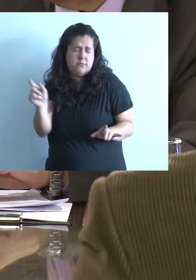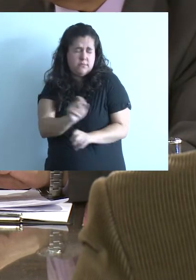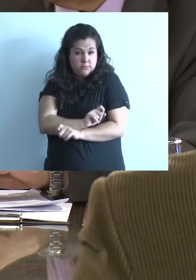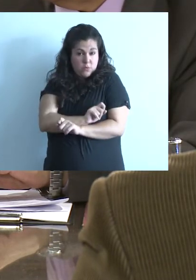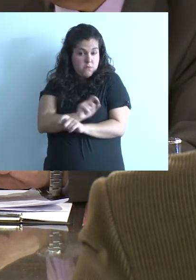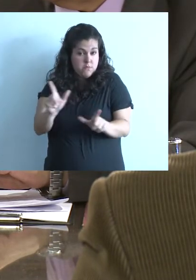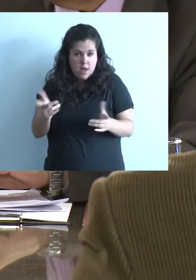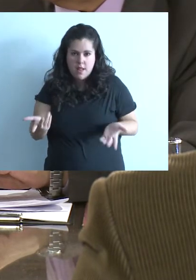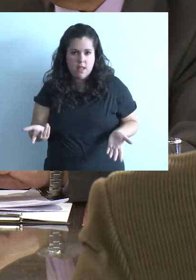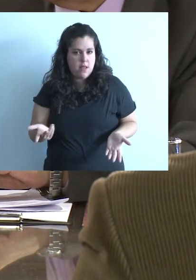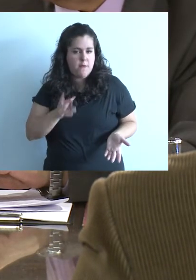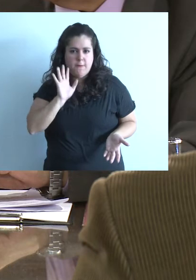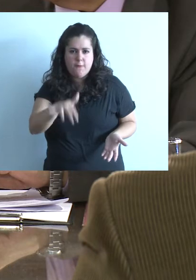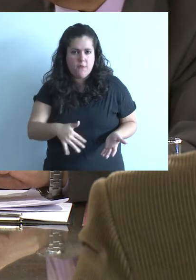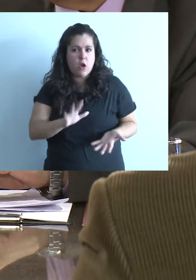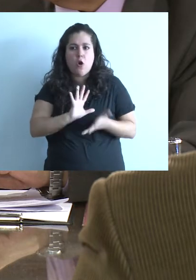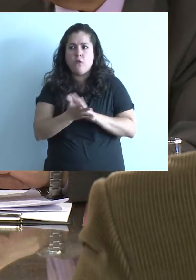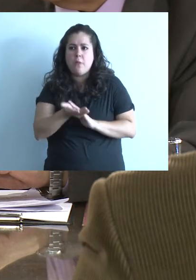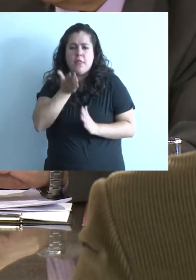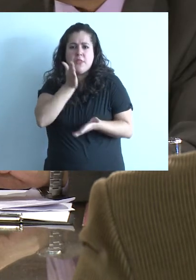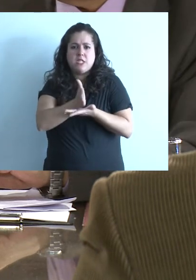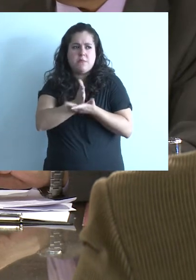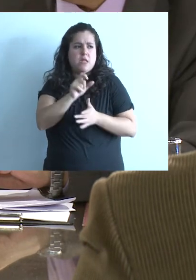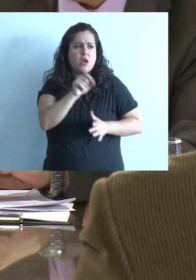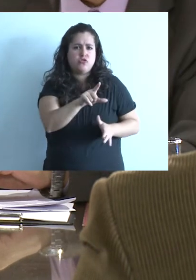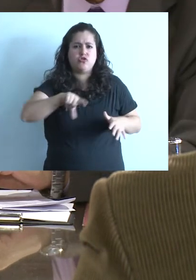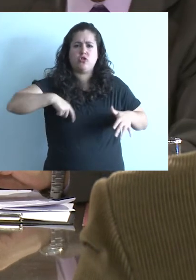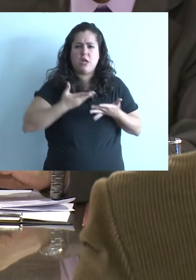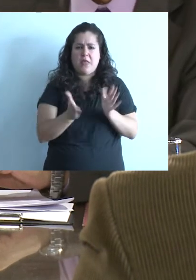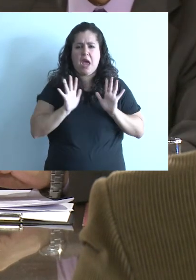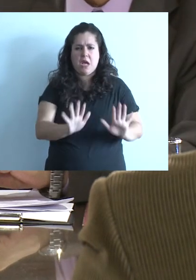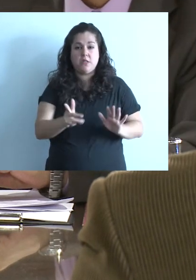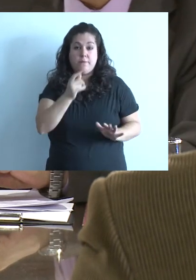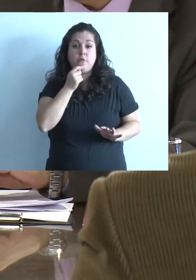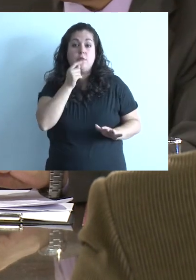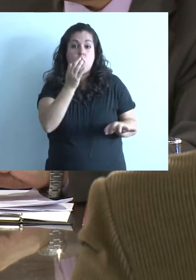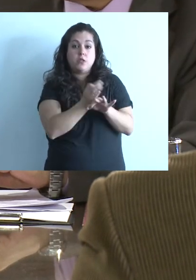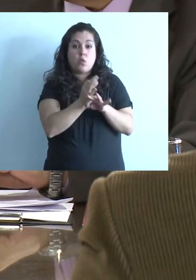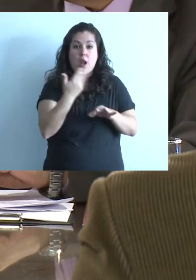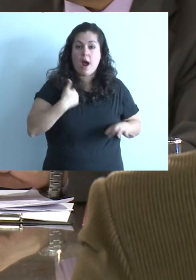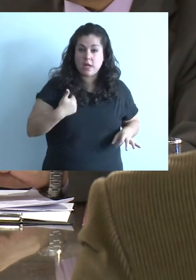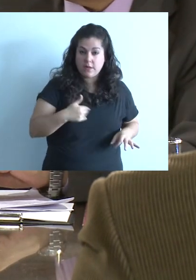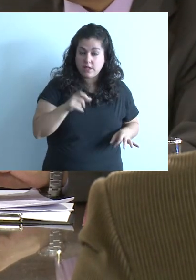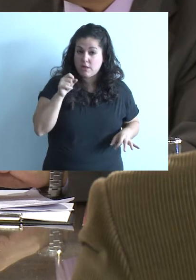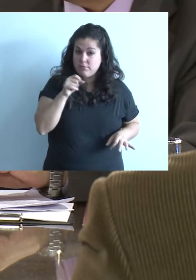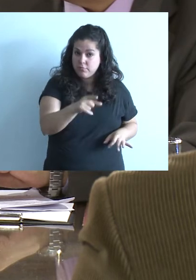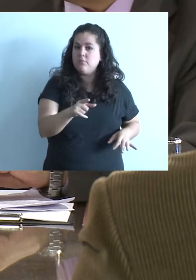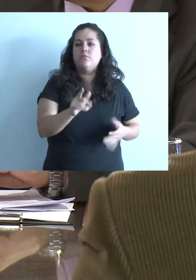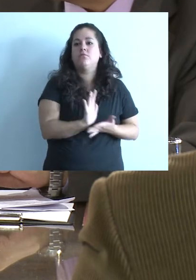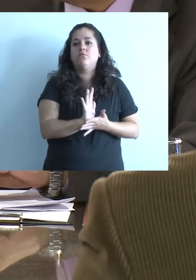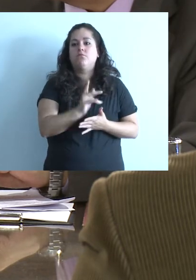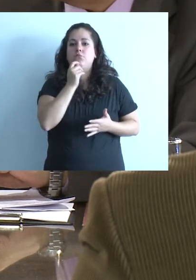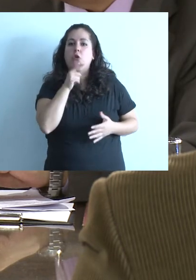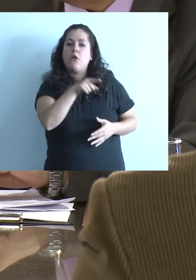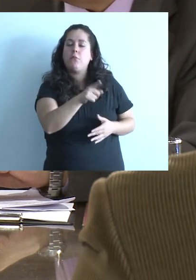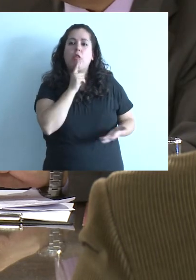y fue un elemento, una forma de disciplinamiento social. ¿Vos sabés que la escuela argentina tiene el raro mérito